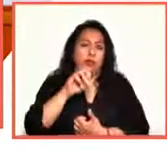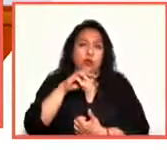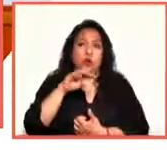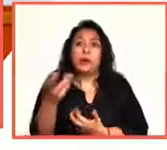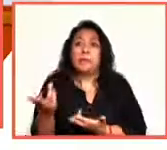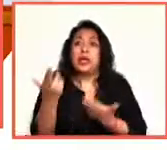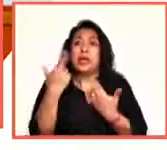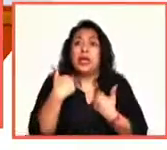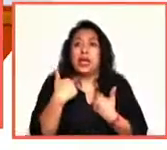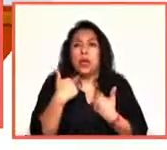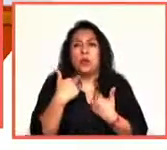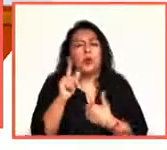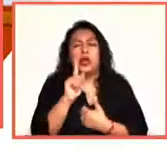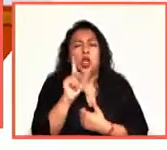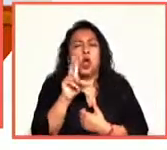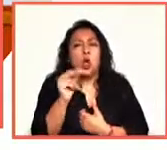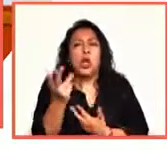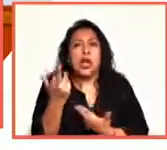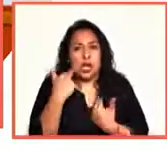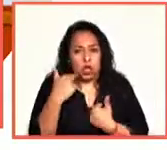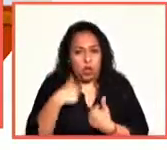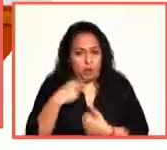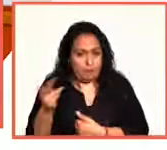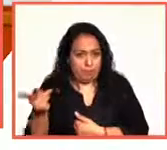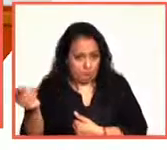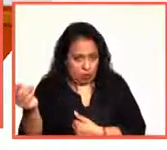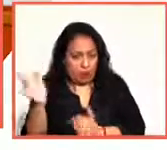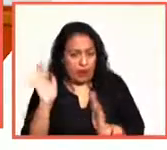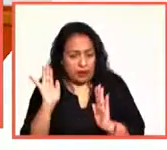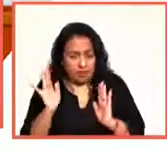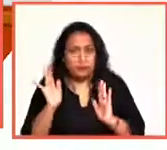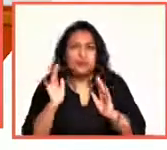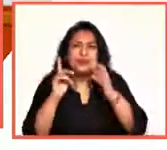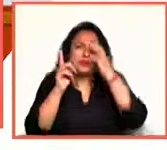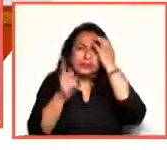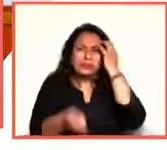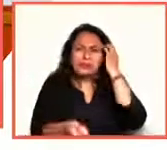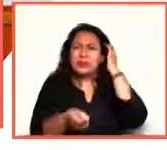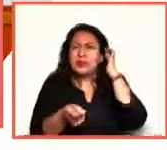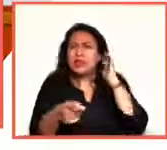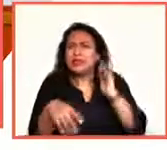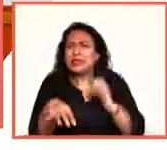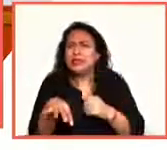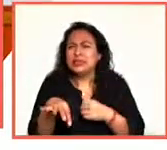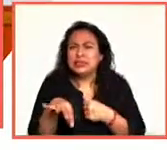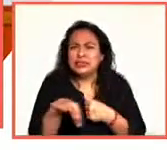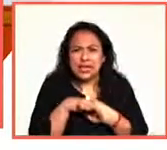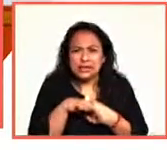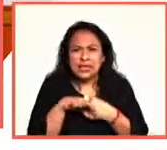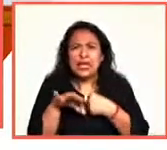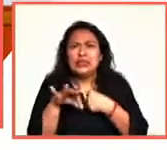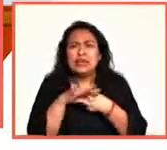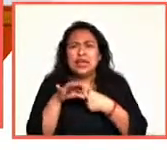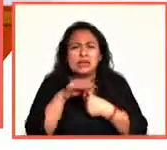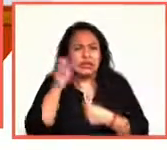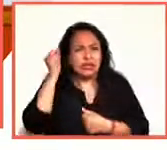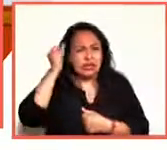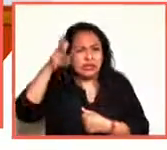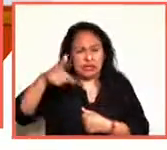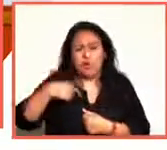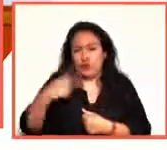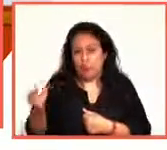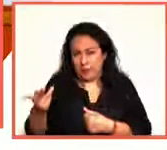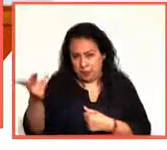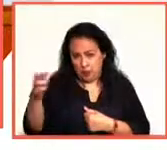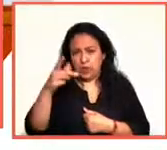no me regaló, a él le tengo que preguntar qué es esto de la taza. Es una taza de Shakespeare, le tengo que preguntar a Mario Murcia.